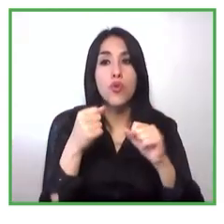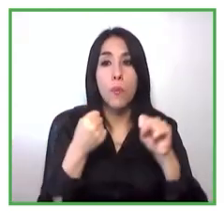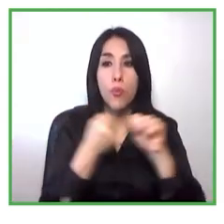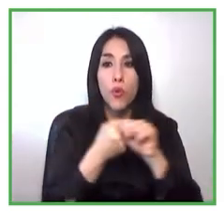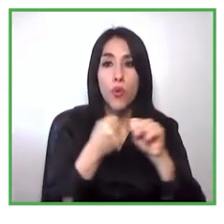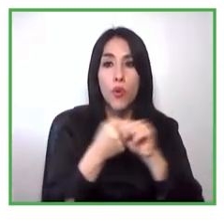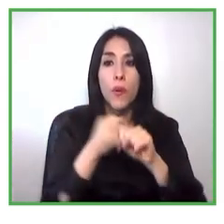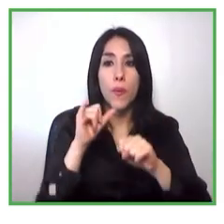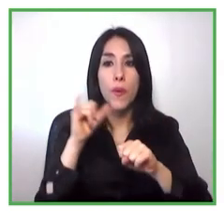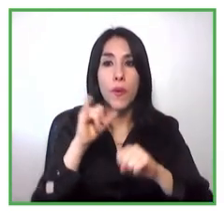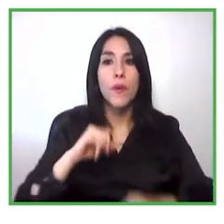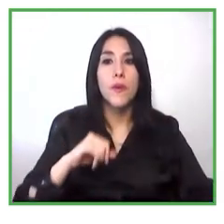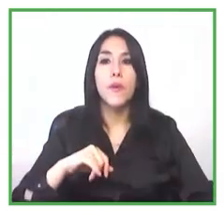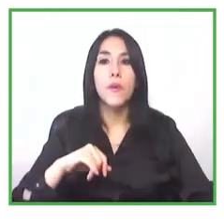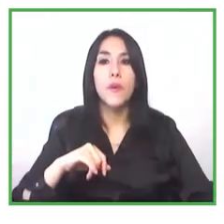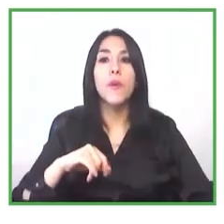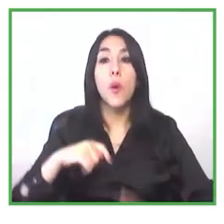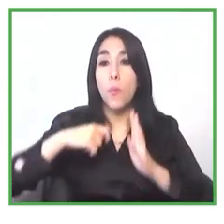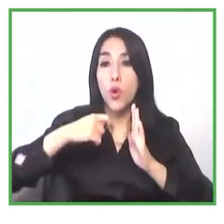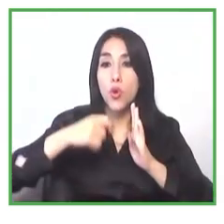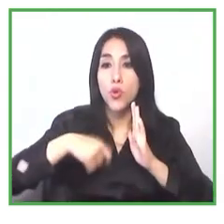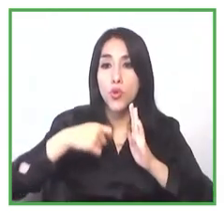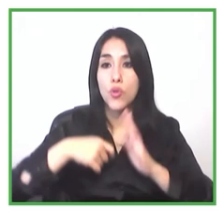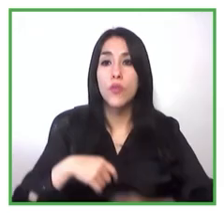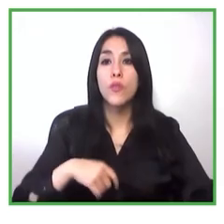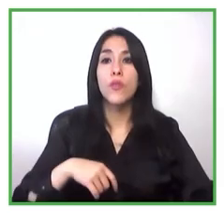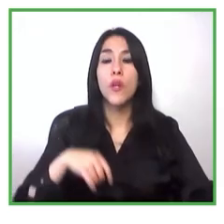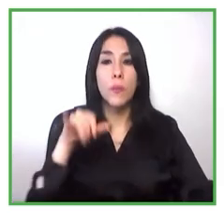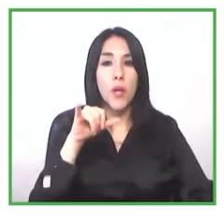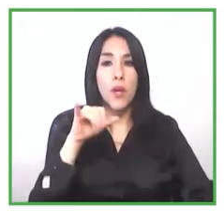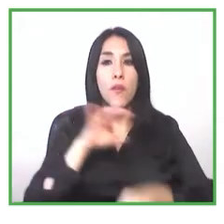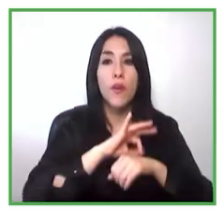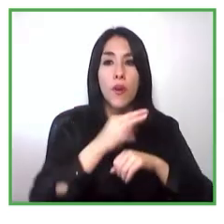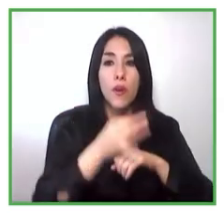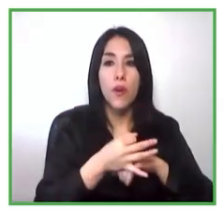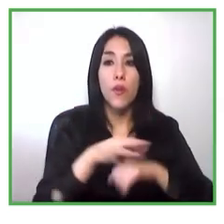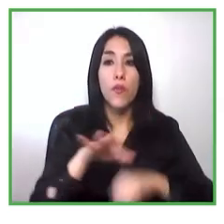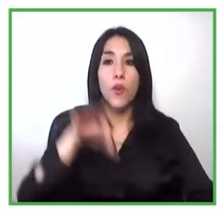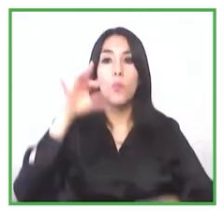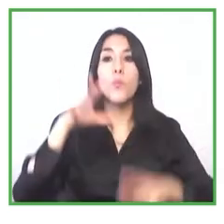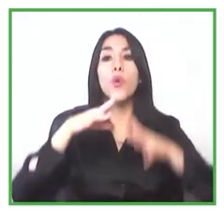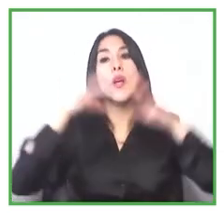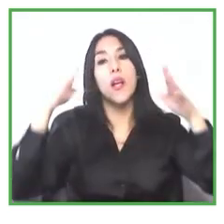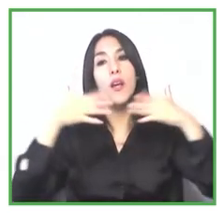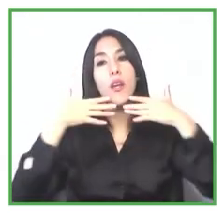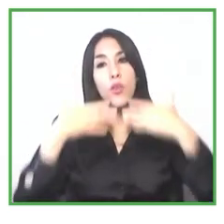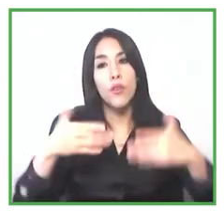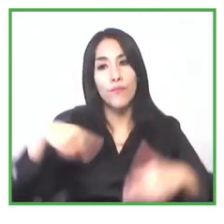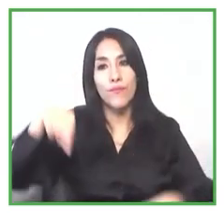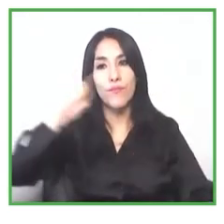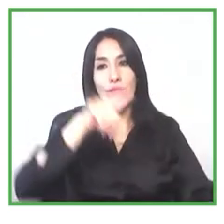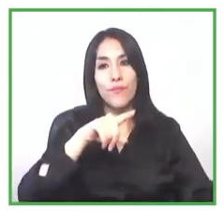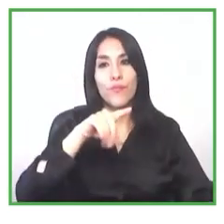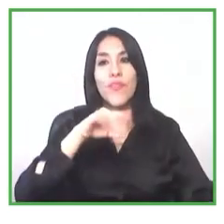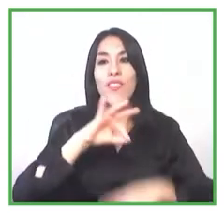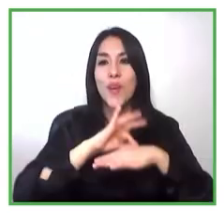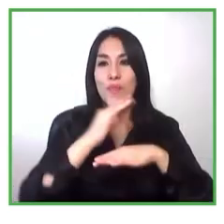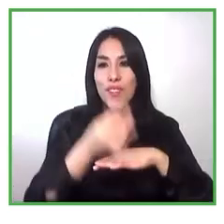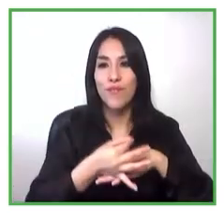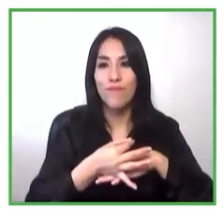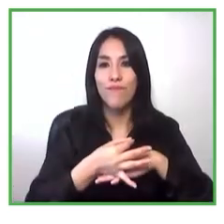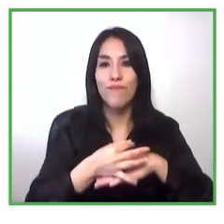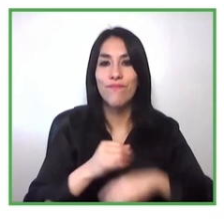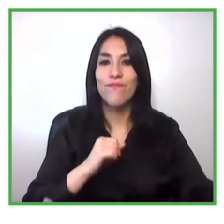por este espacio nosotros como Fundación Corona siempre agradecidos de podernos vincular cuenten con nosotros para futuras ediciones